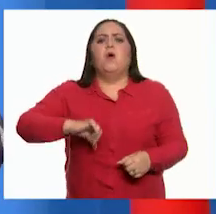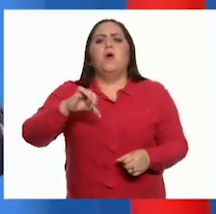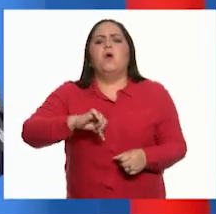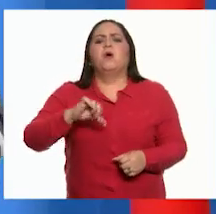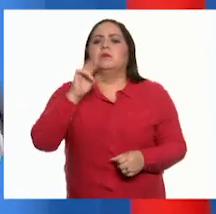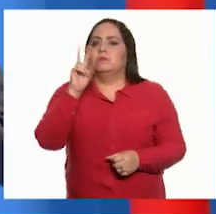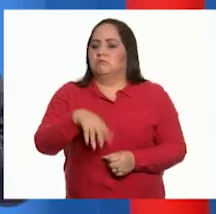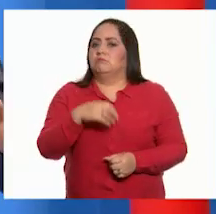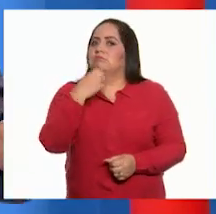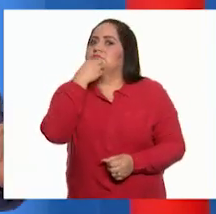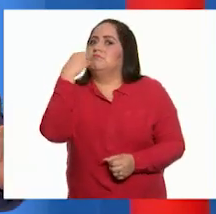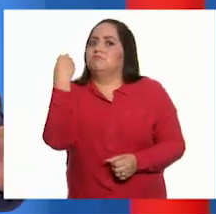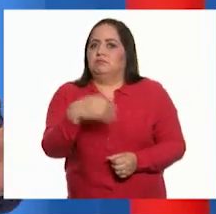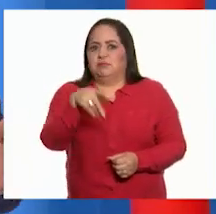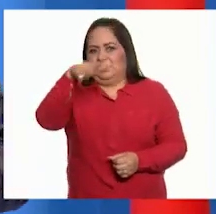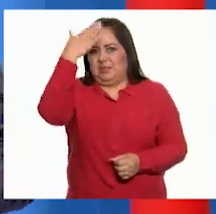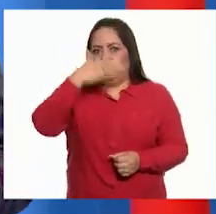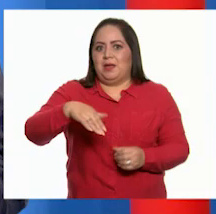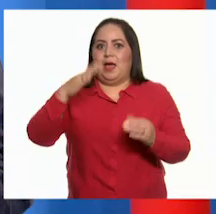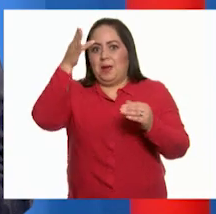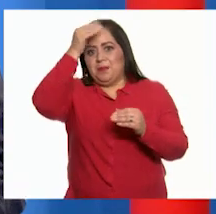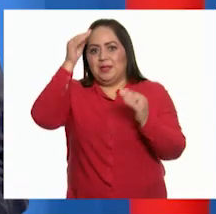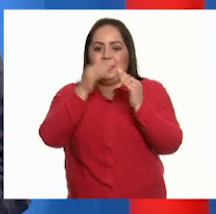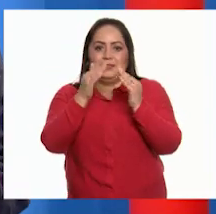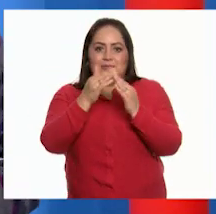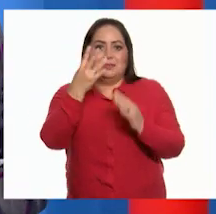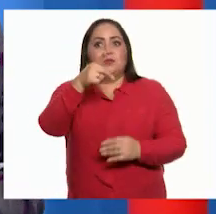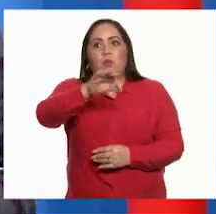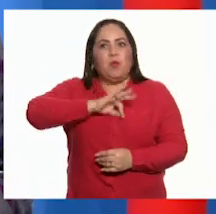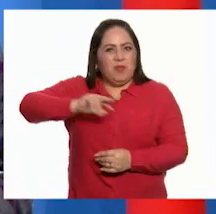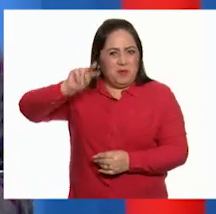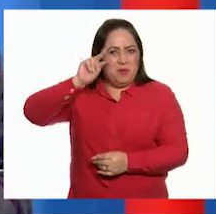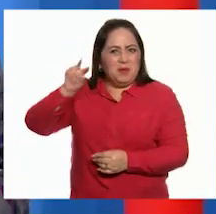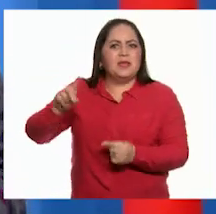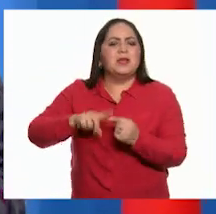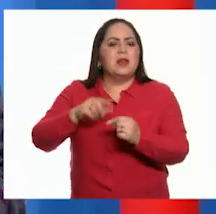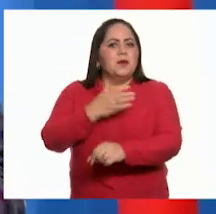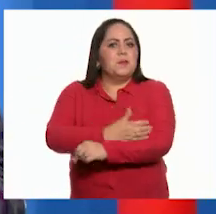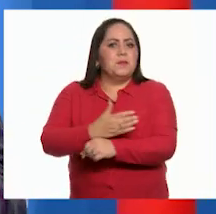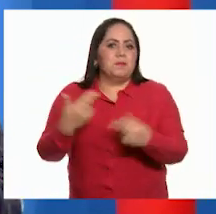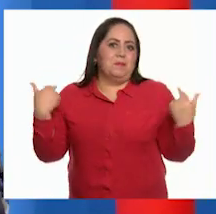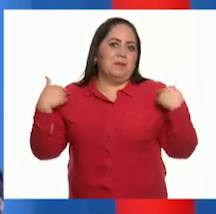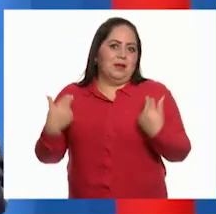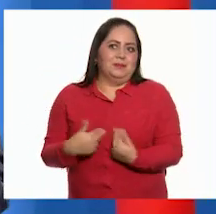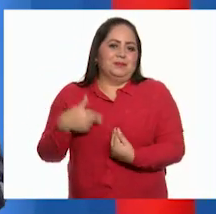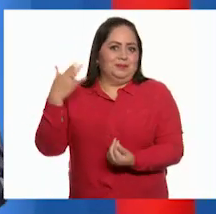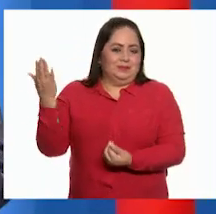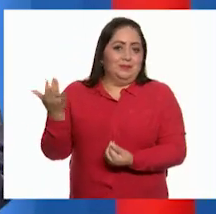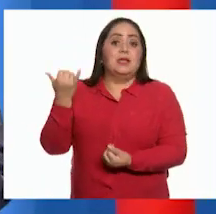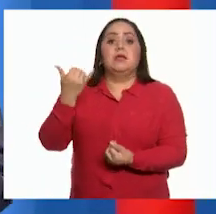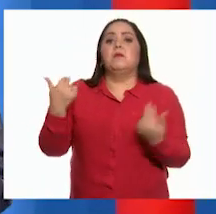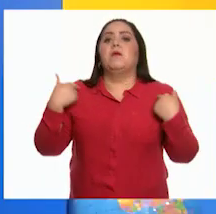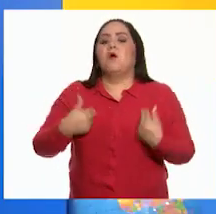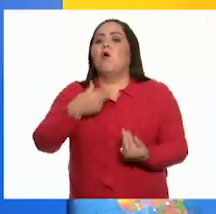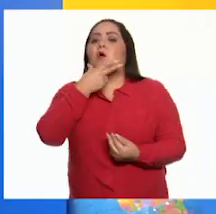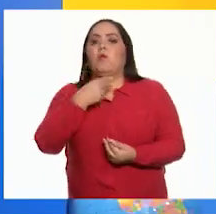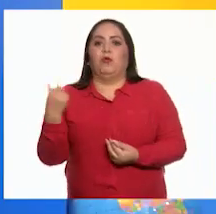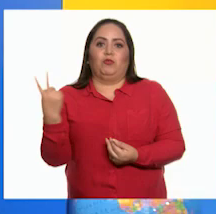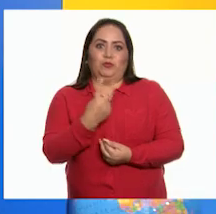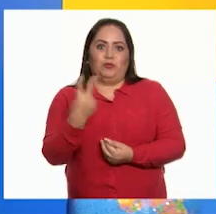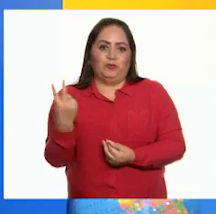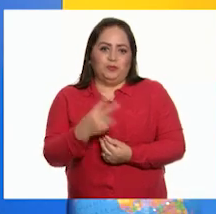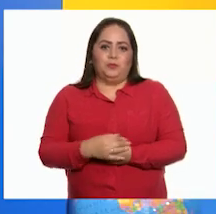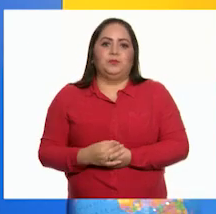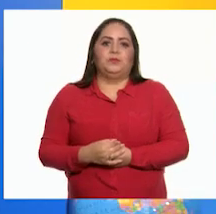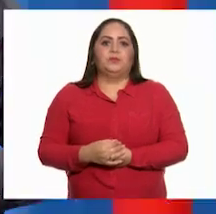increíble, como siempre en Aprende en Casa 3. Y como pueden ver, hoy nos acompaña la maestra Gabriela Enzueta y el maestro Esteban Pineda.